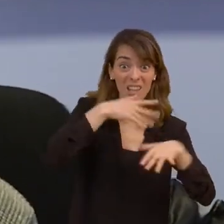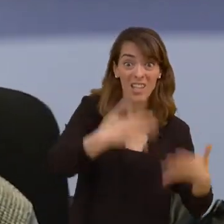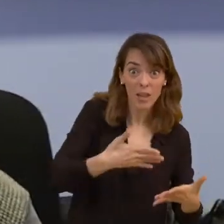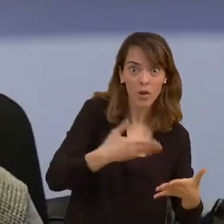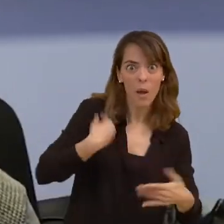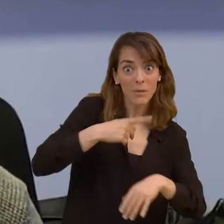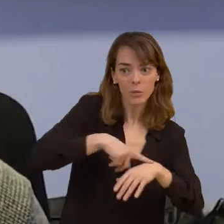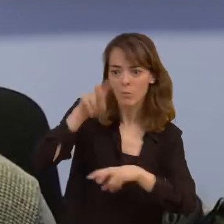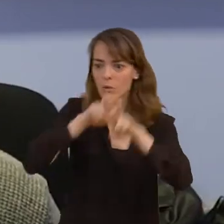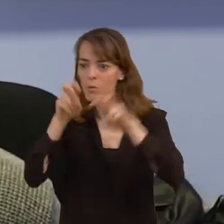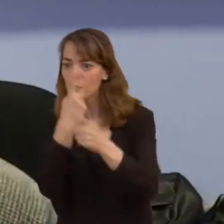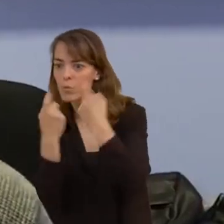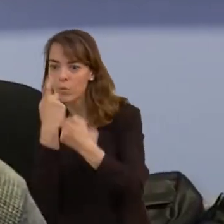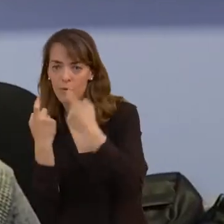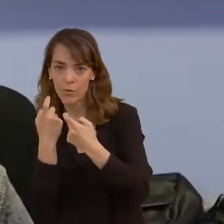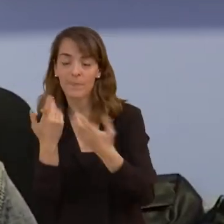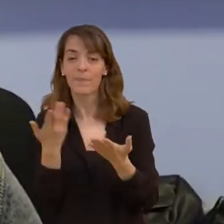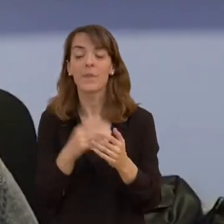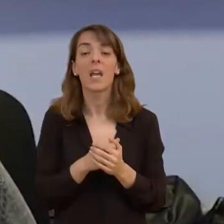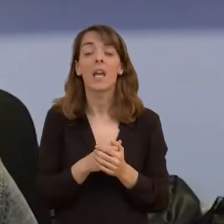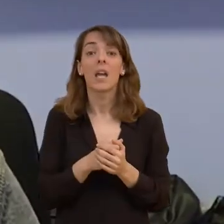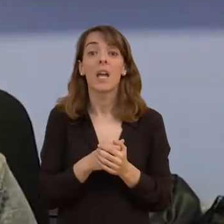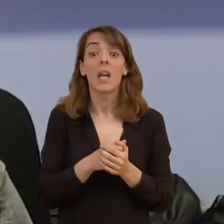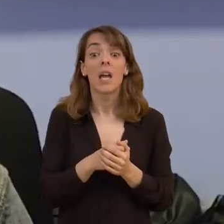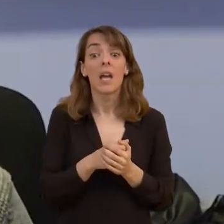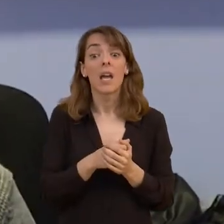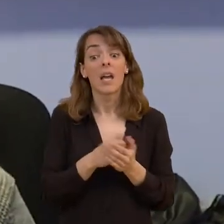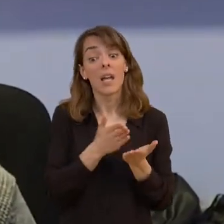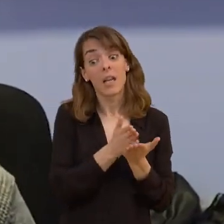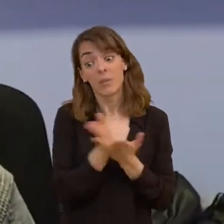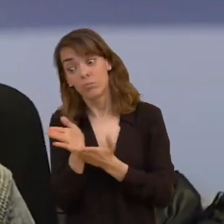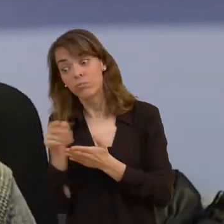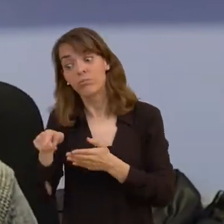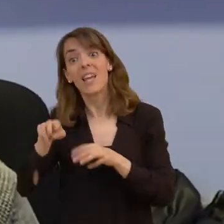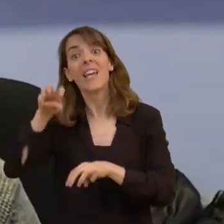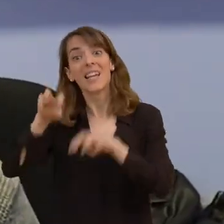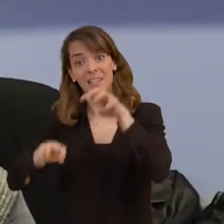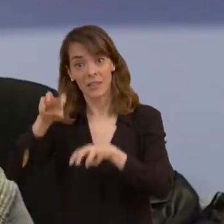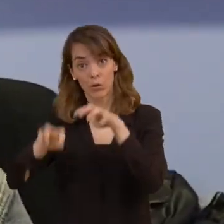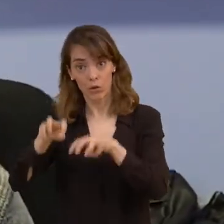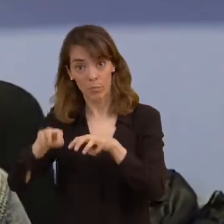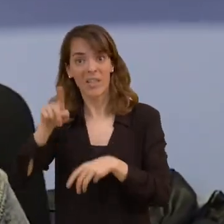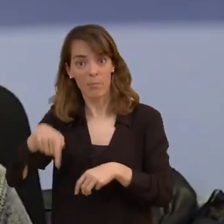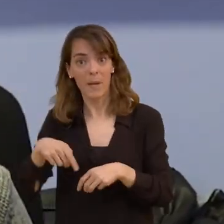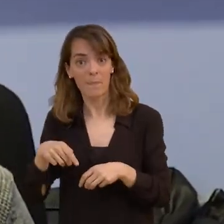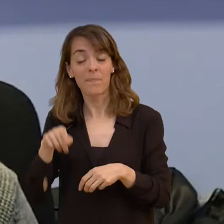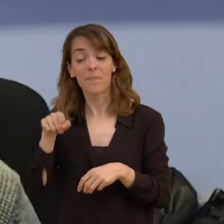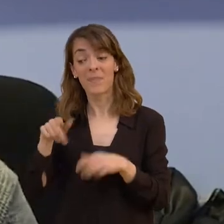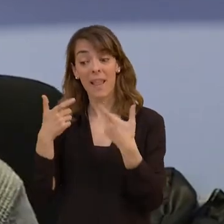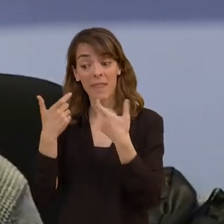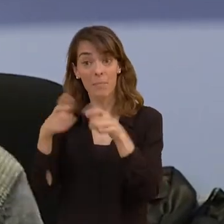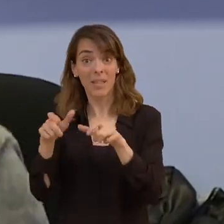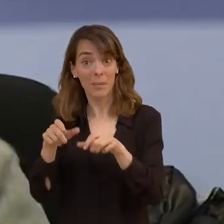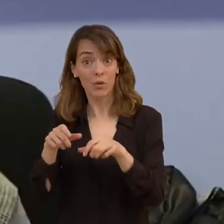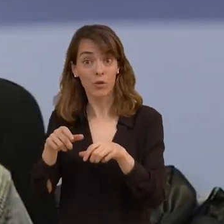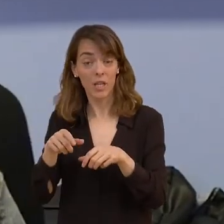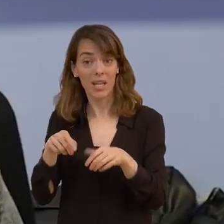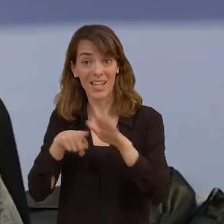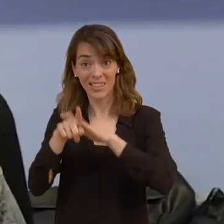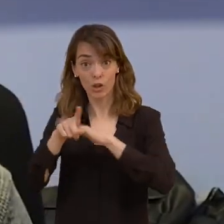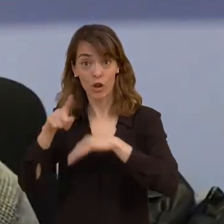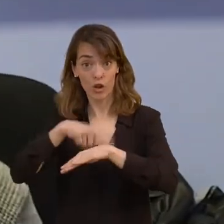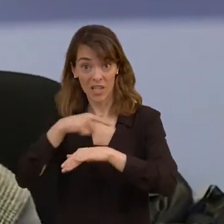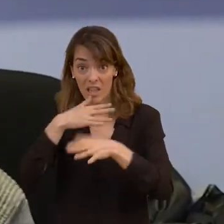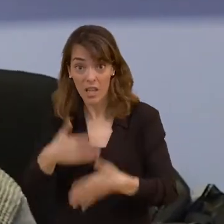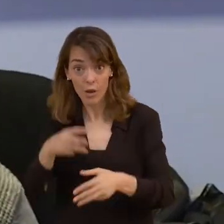Por otra parte, en contrapunto con el rehablado tenemos lo que es la escenotipia Este departamento de